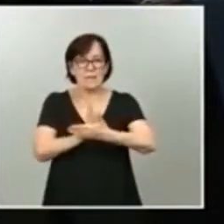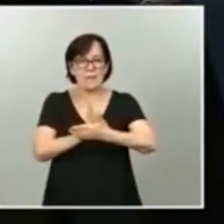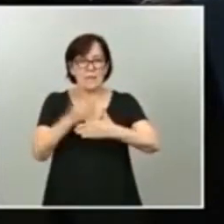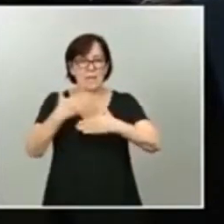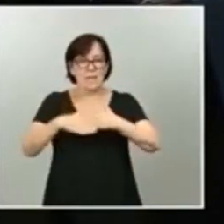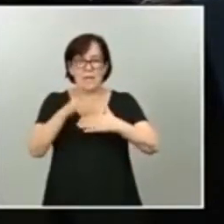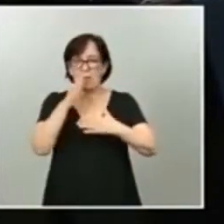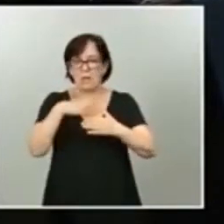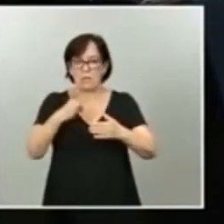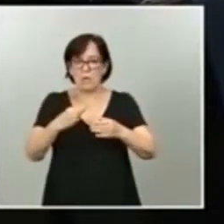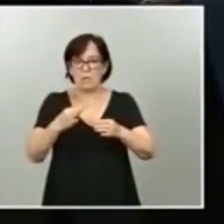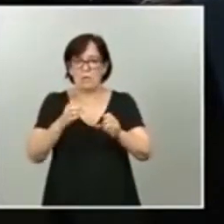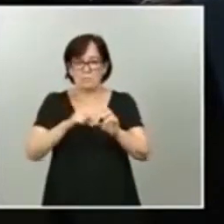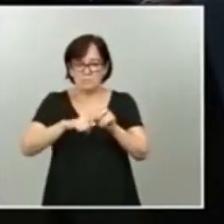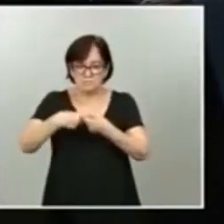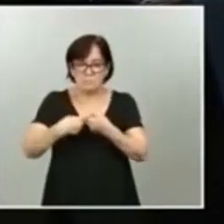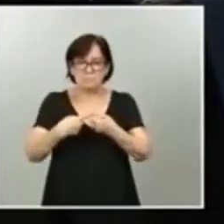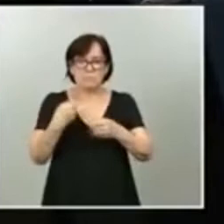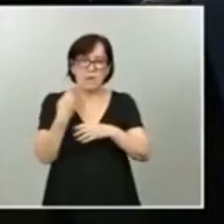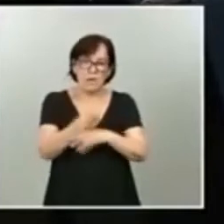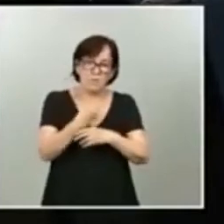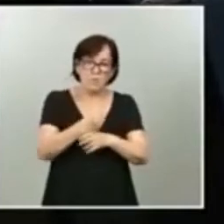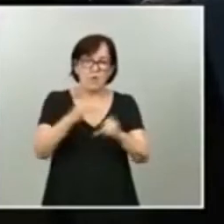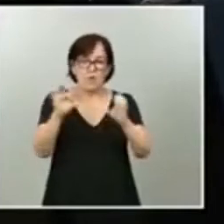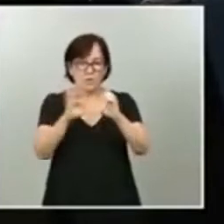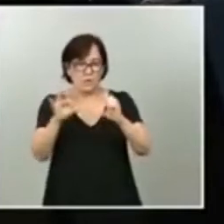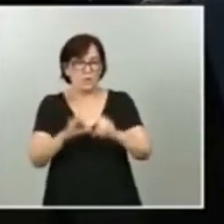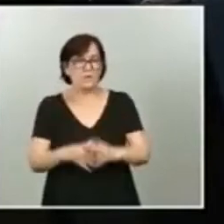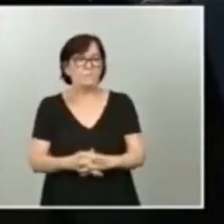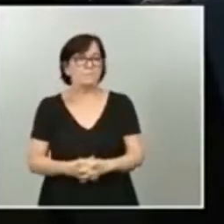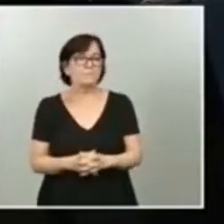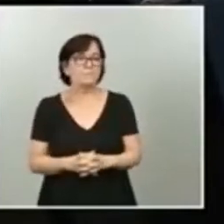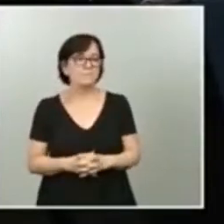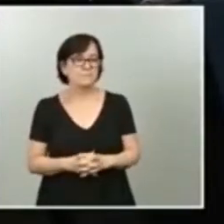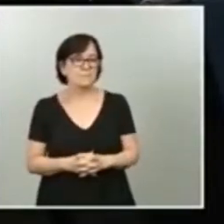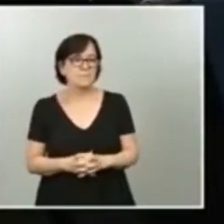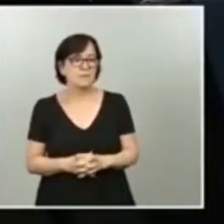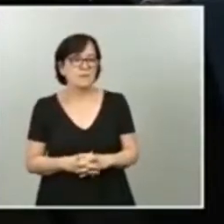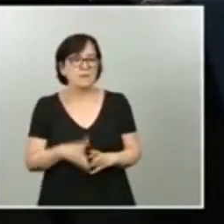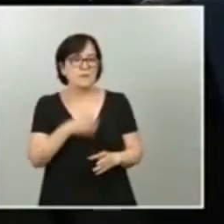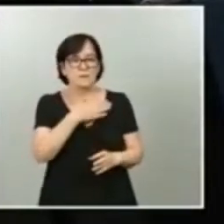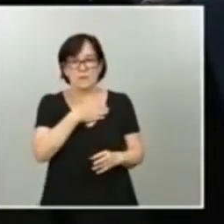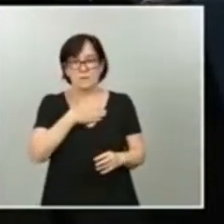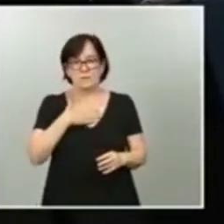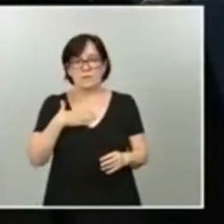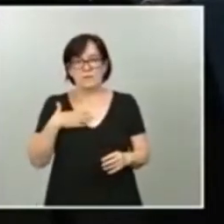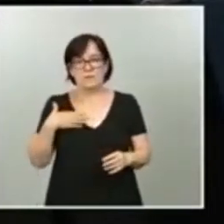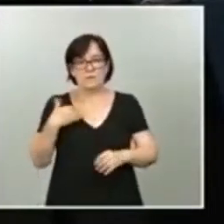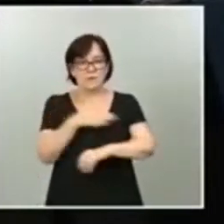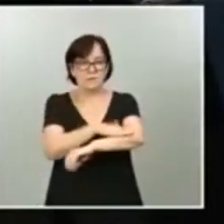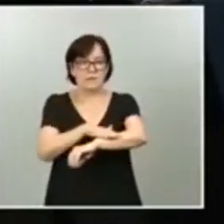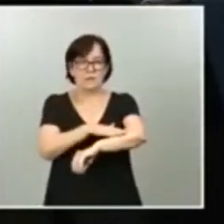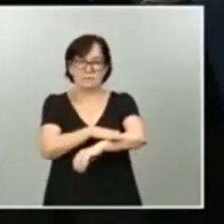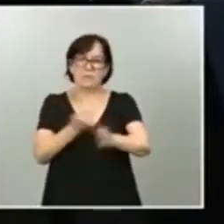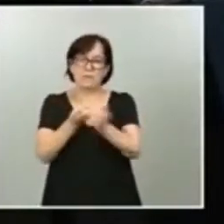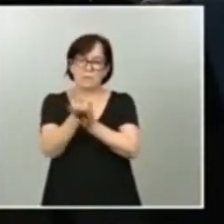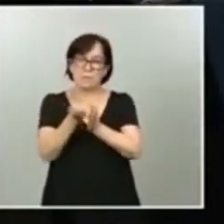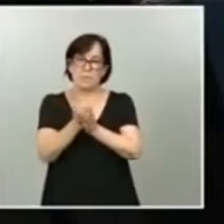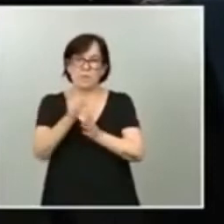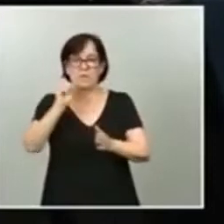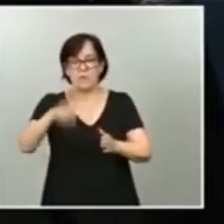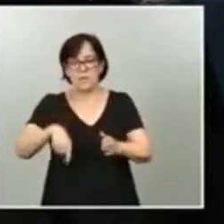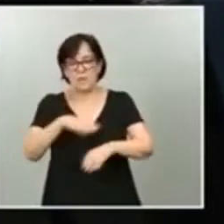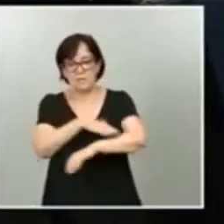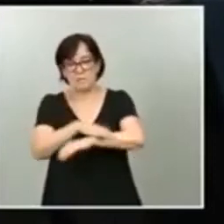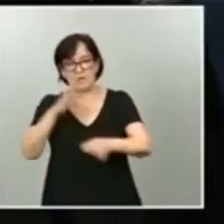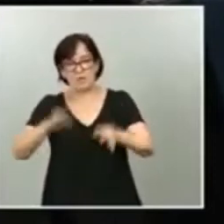incluso ciudadanos? Le quería plantear a la ministra portavoz y al ministro de Justicia sobre el